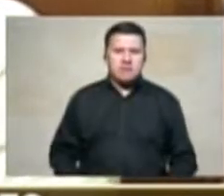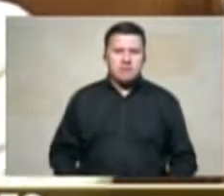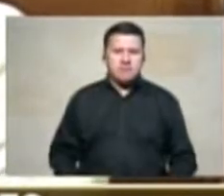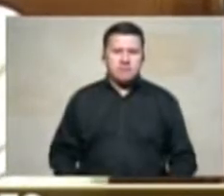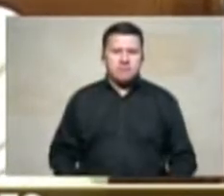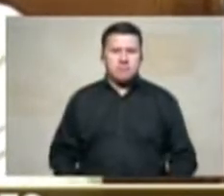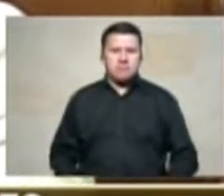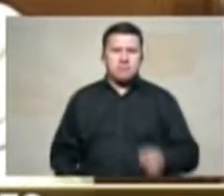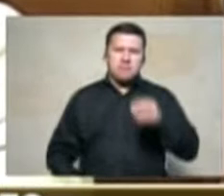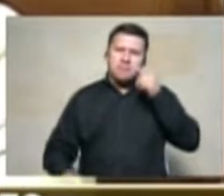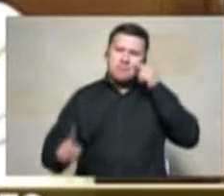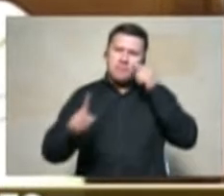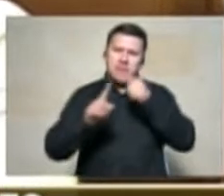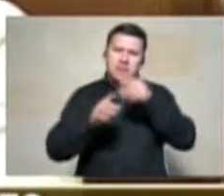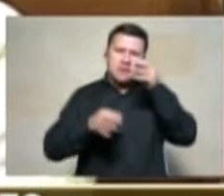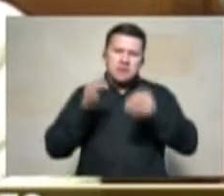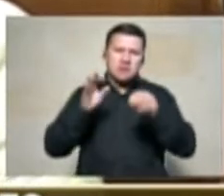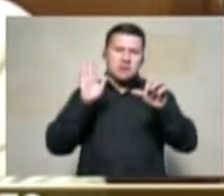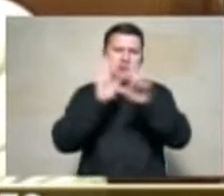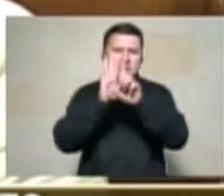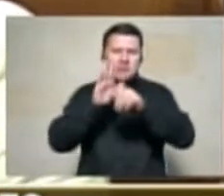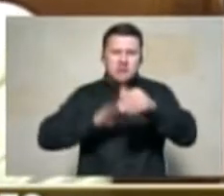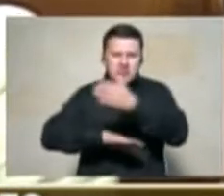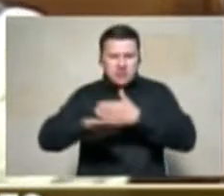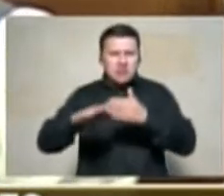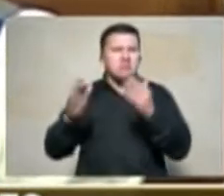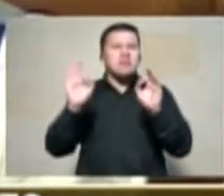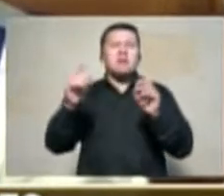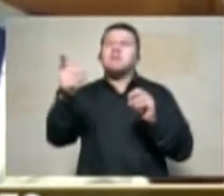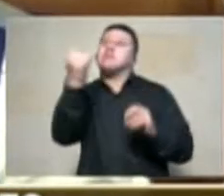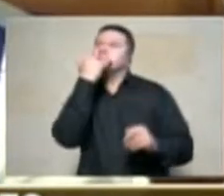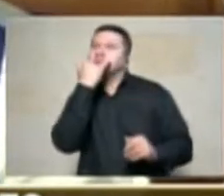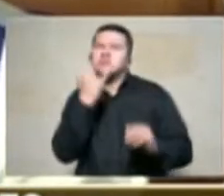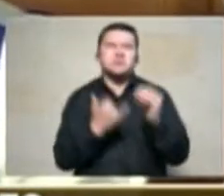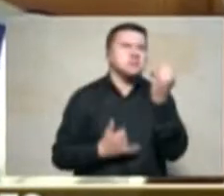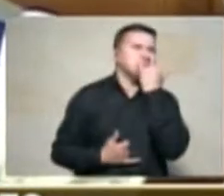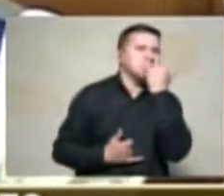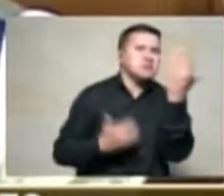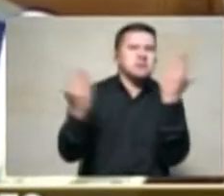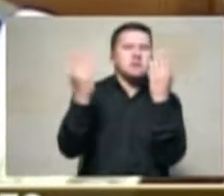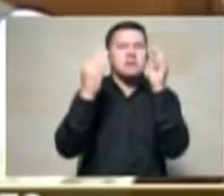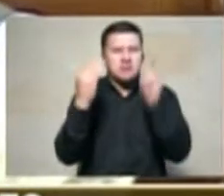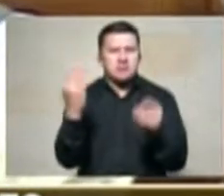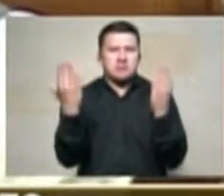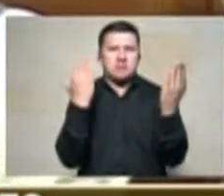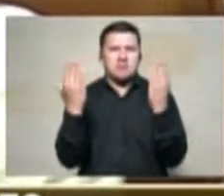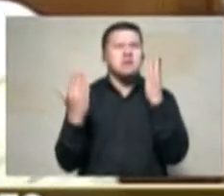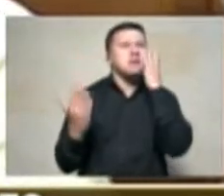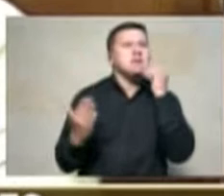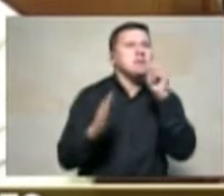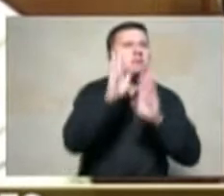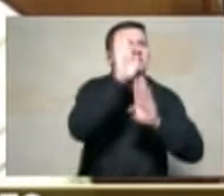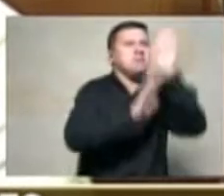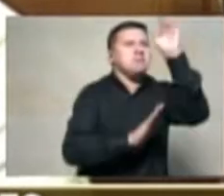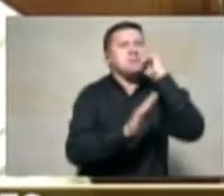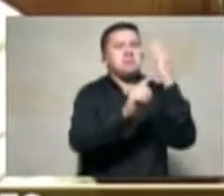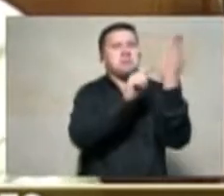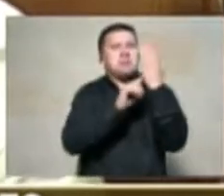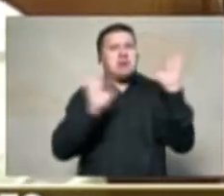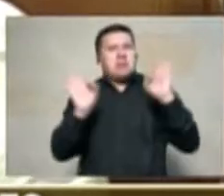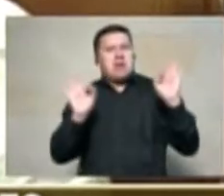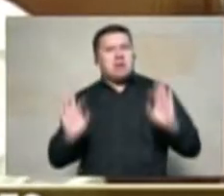un juicio objetivo y juicioso sobre la ley de restitución de tierras tendríamos que ver experiencias exitosas no se nos mostró